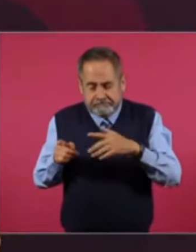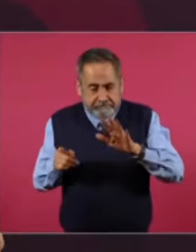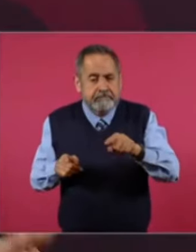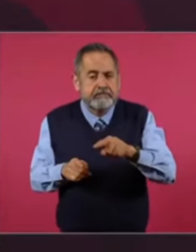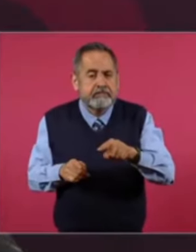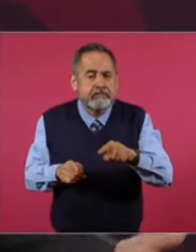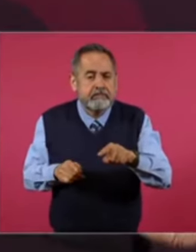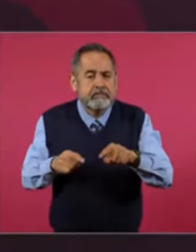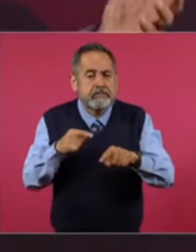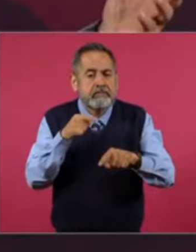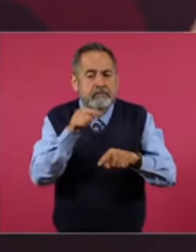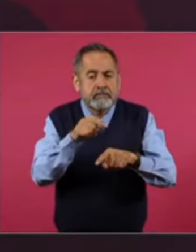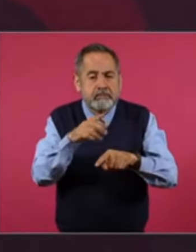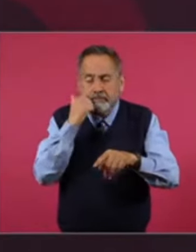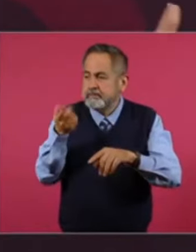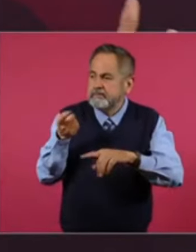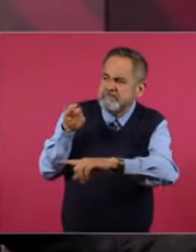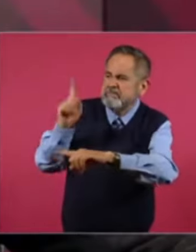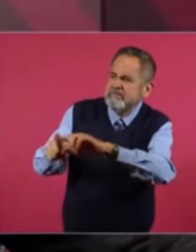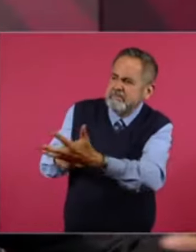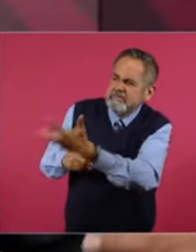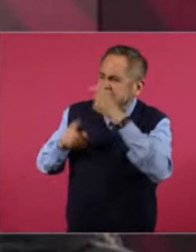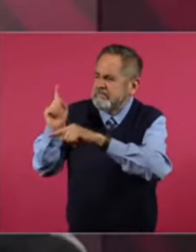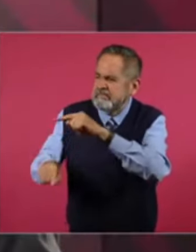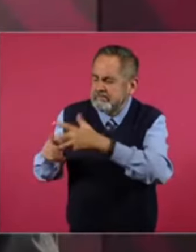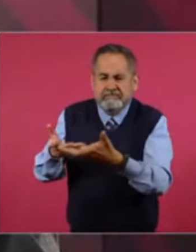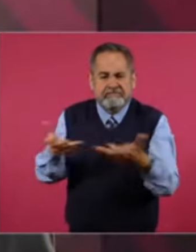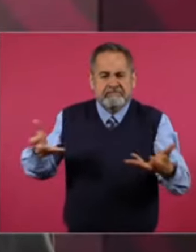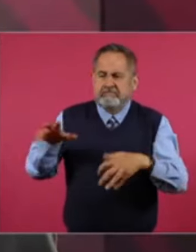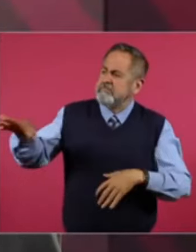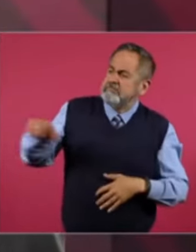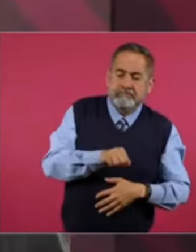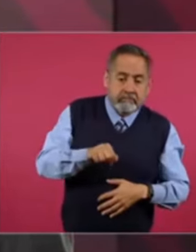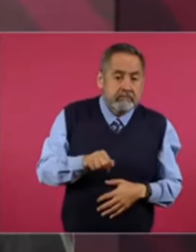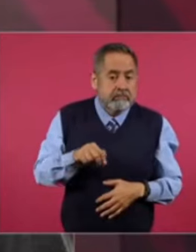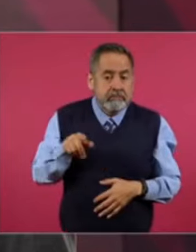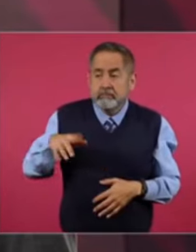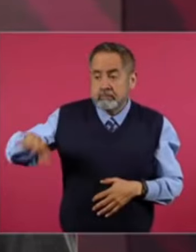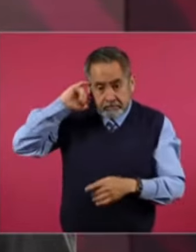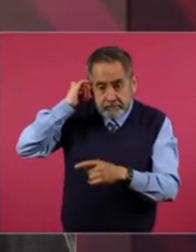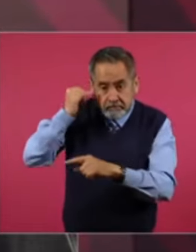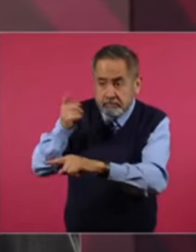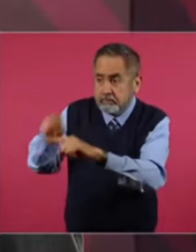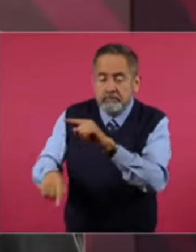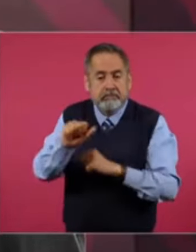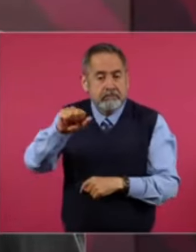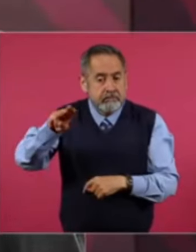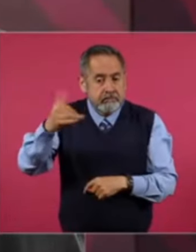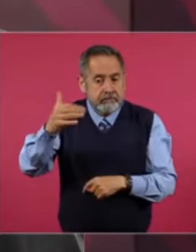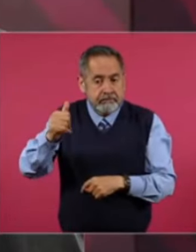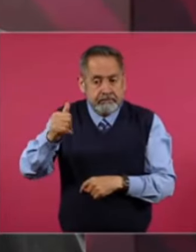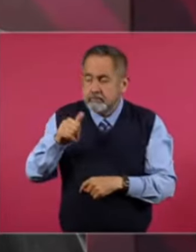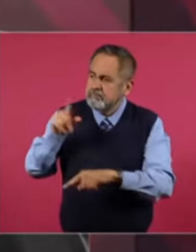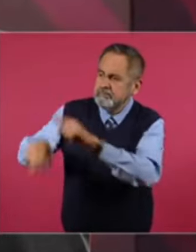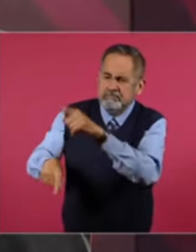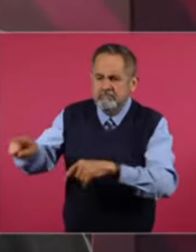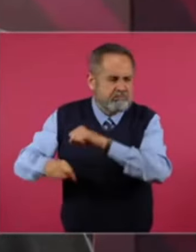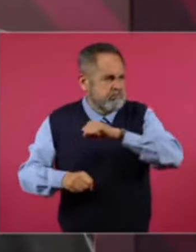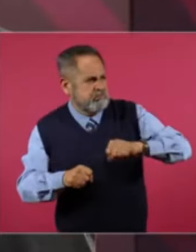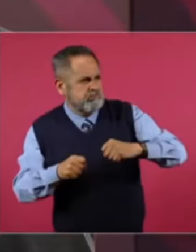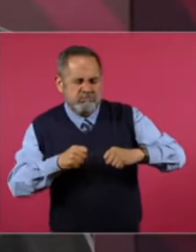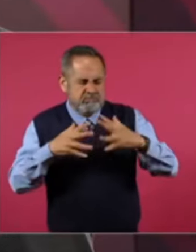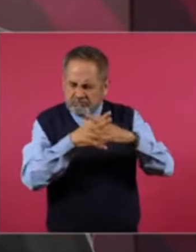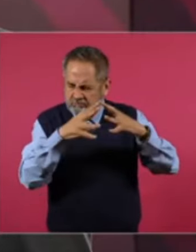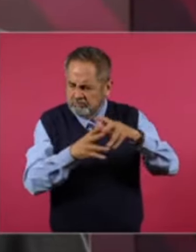Querían quitarse. Quitarle las tierras. A los campesinos. A los mayas. Y ellos lucharon. Y